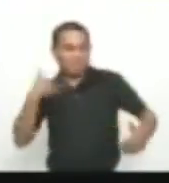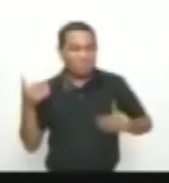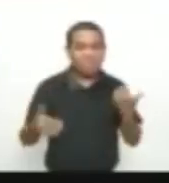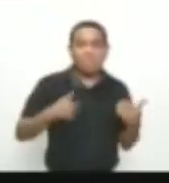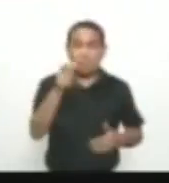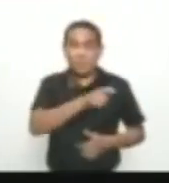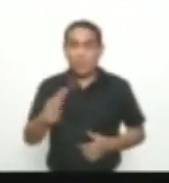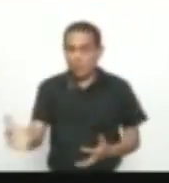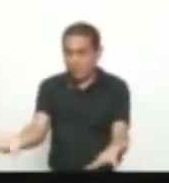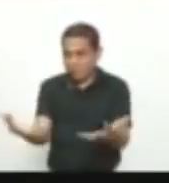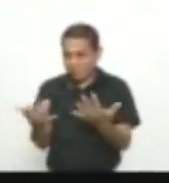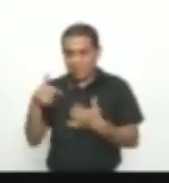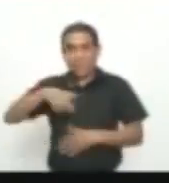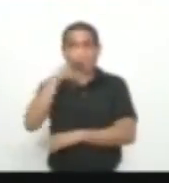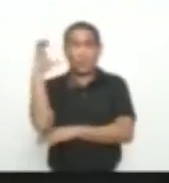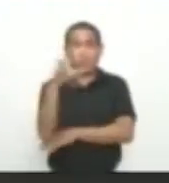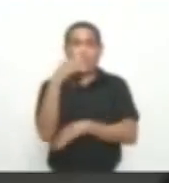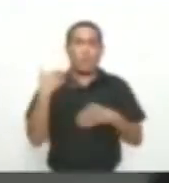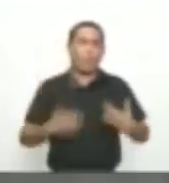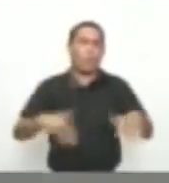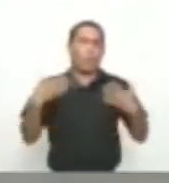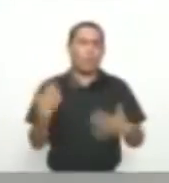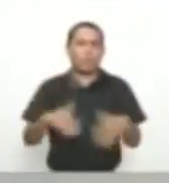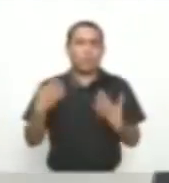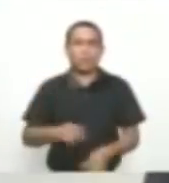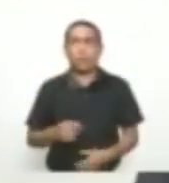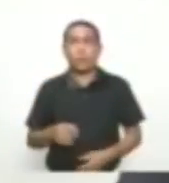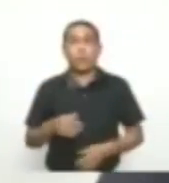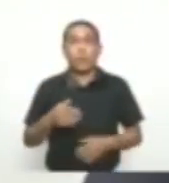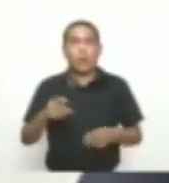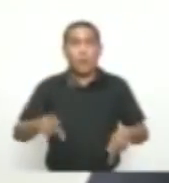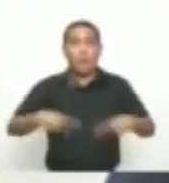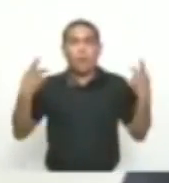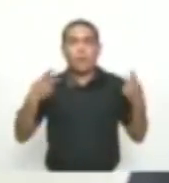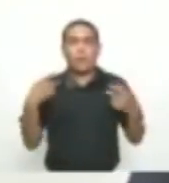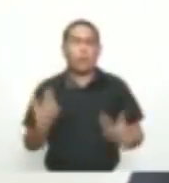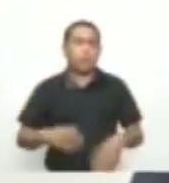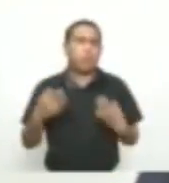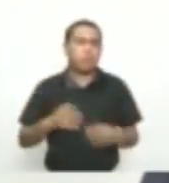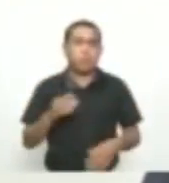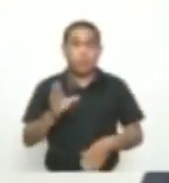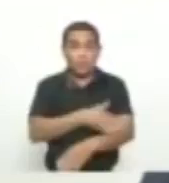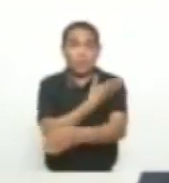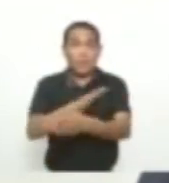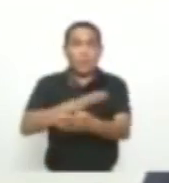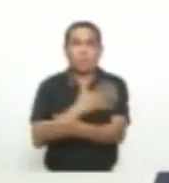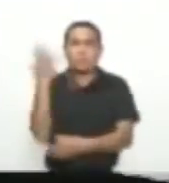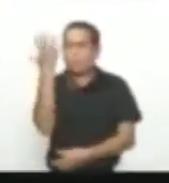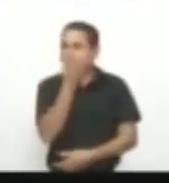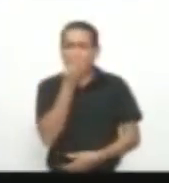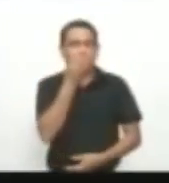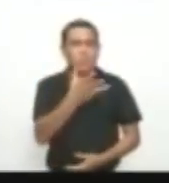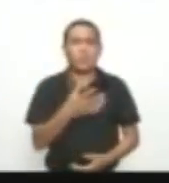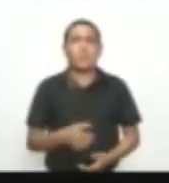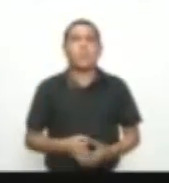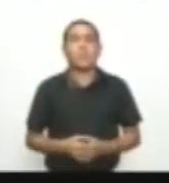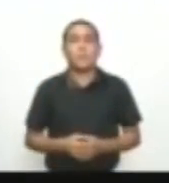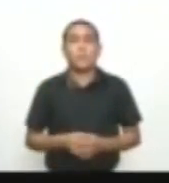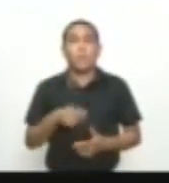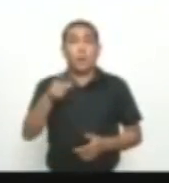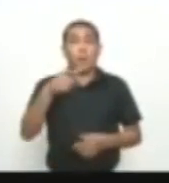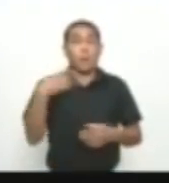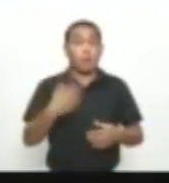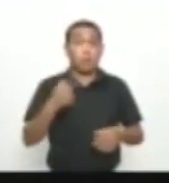Con la fanaticada De Colombia El regalo Que nos ofrece La vida Es un hijo Es una canción Bastante buenísima Es una de las